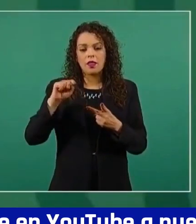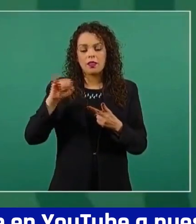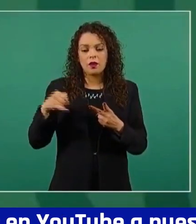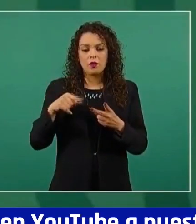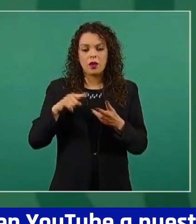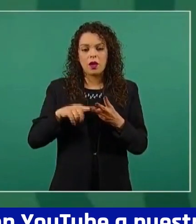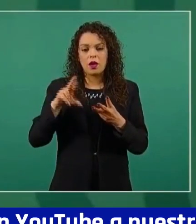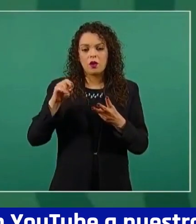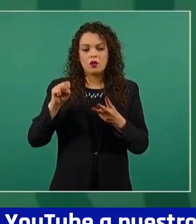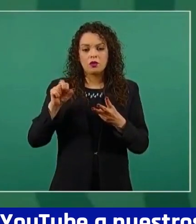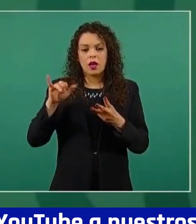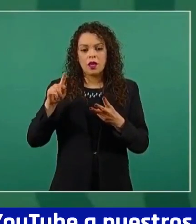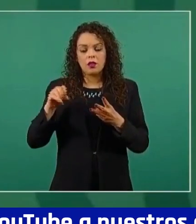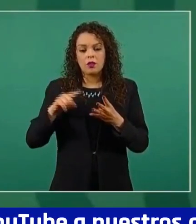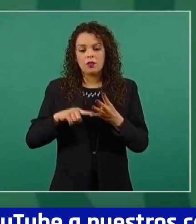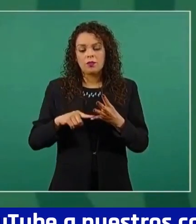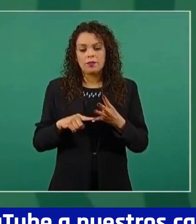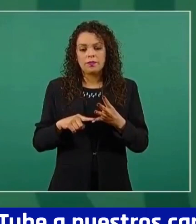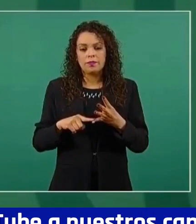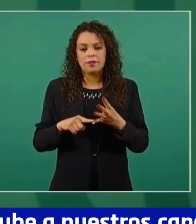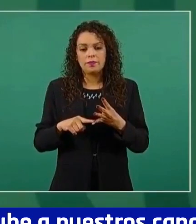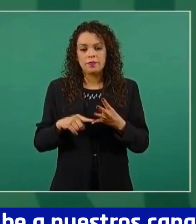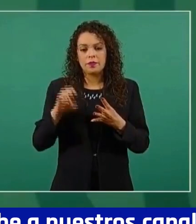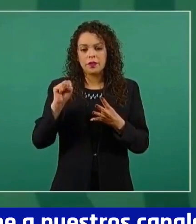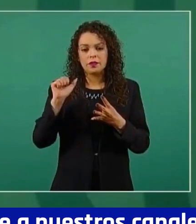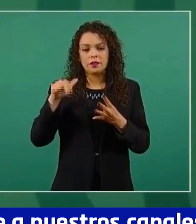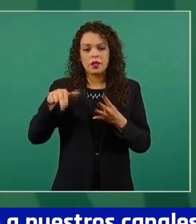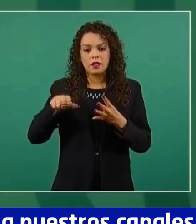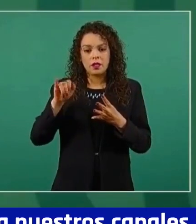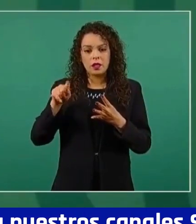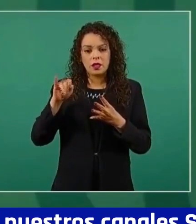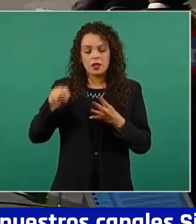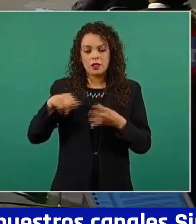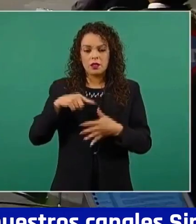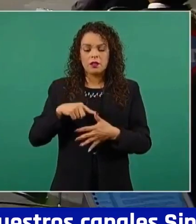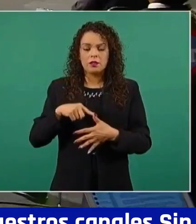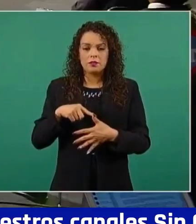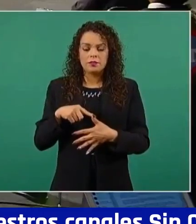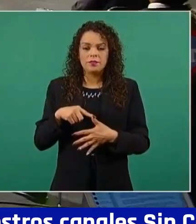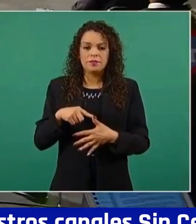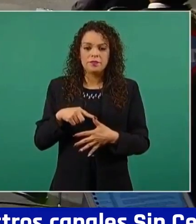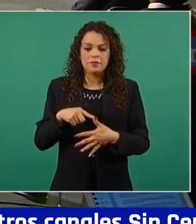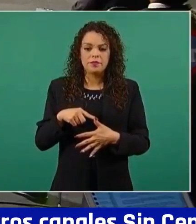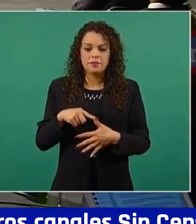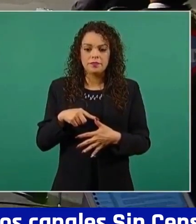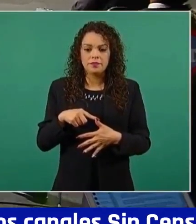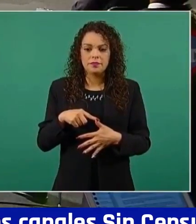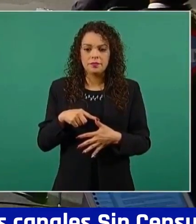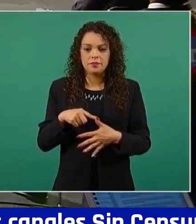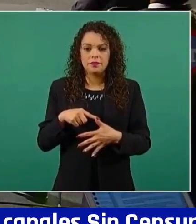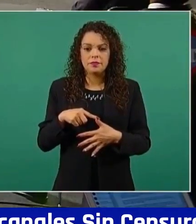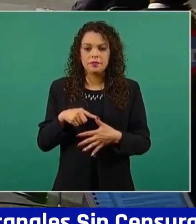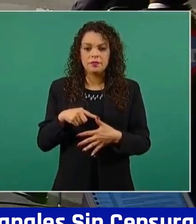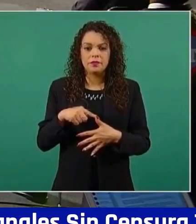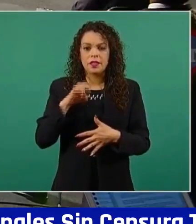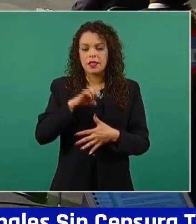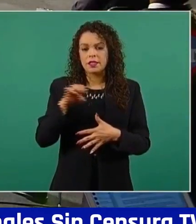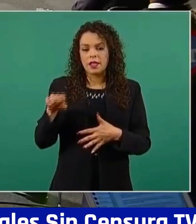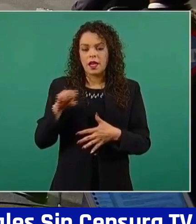Rosarito, en San Quintín y en Senada.